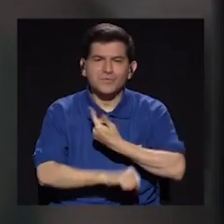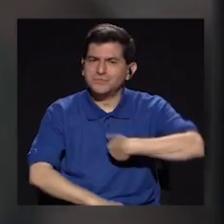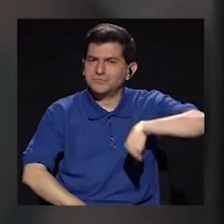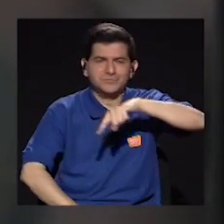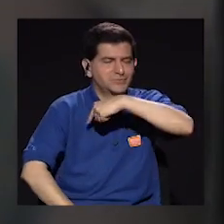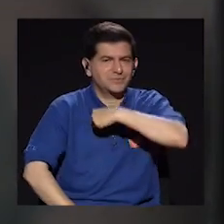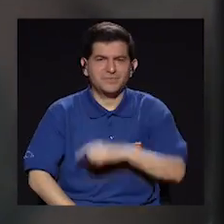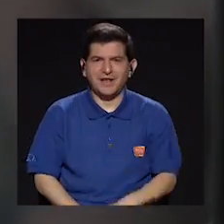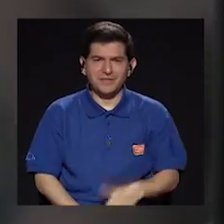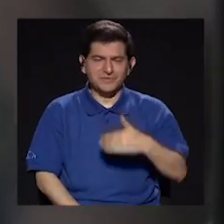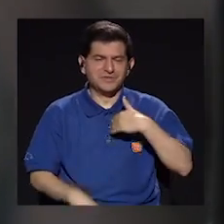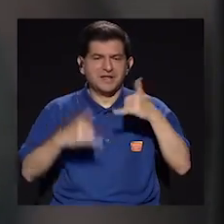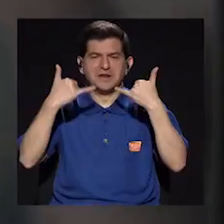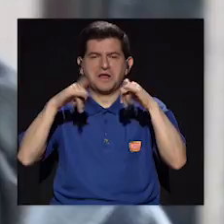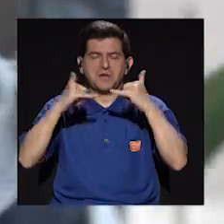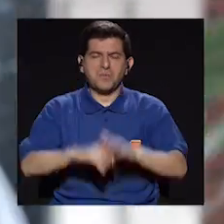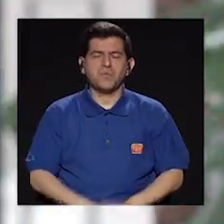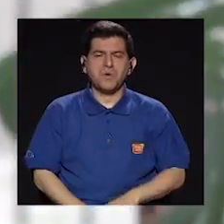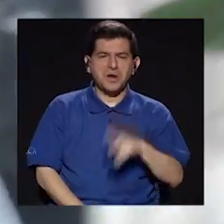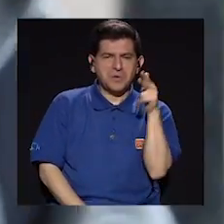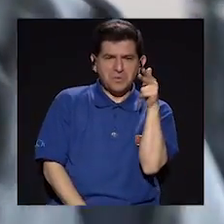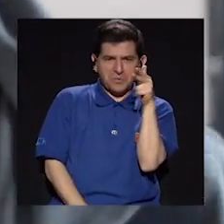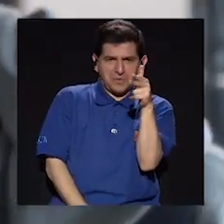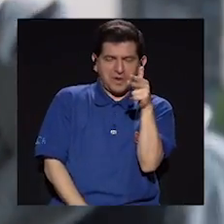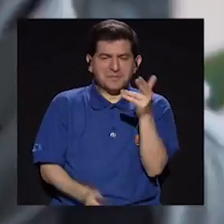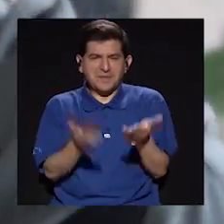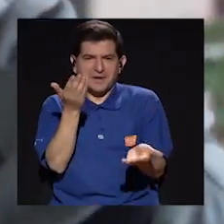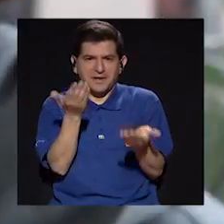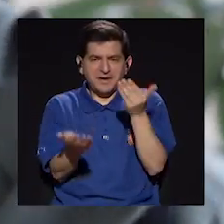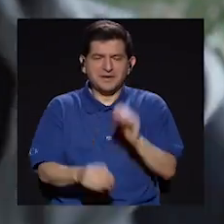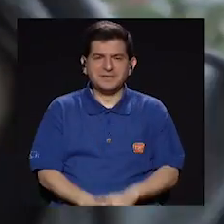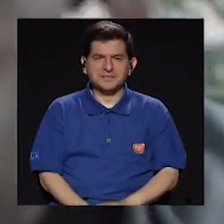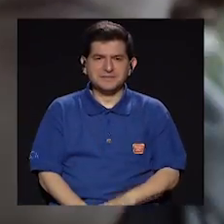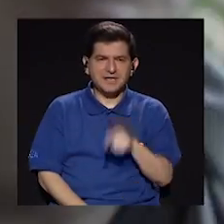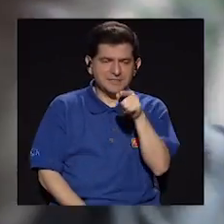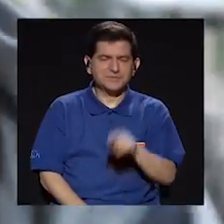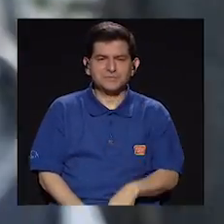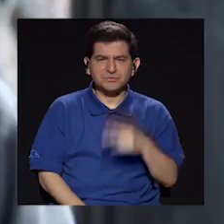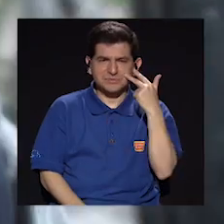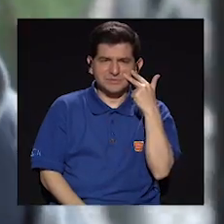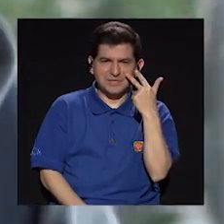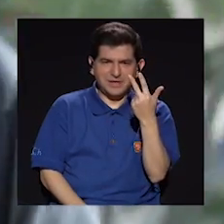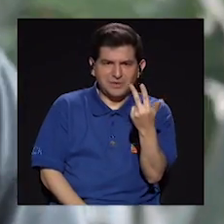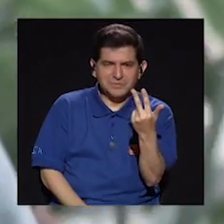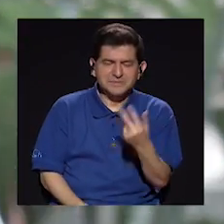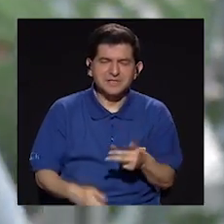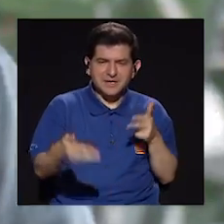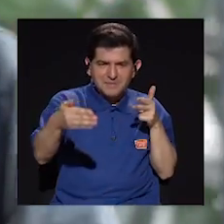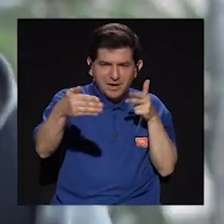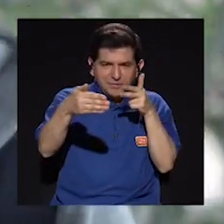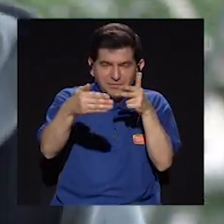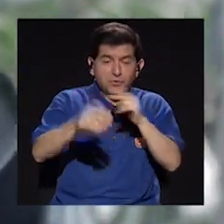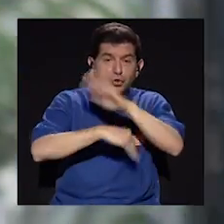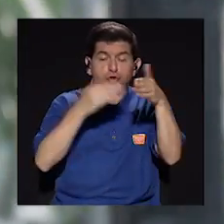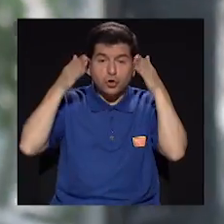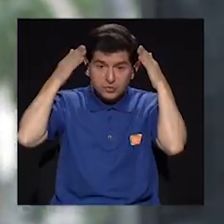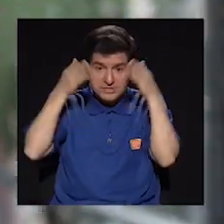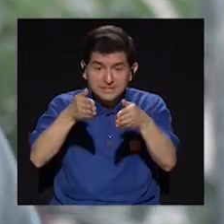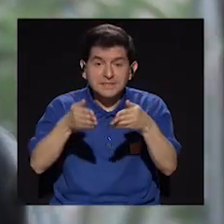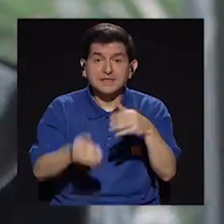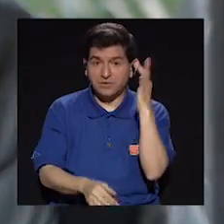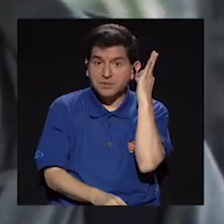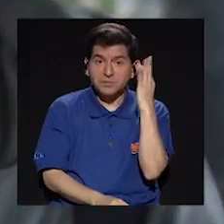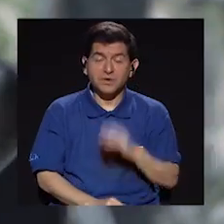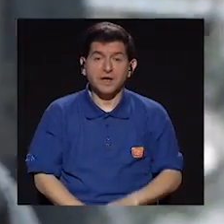estamos acostumbrados, ¿verdad? Que tenemos ese juego de cámaras en donde ves el plano, el contraplano, y aquí todo está muy enfocado en ella.